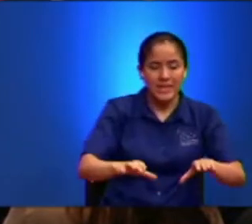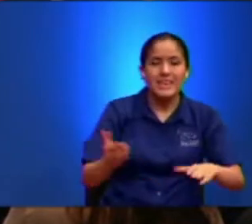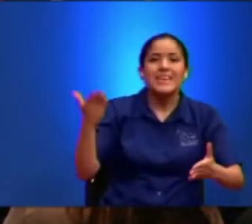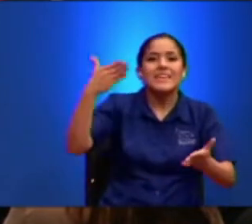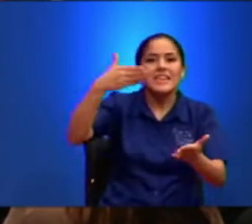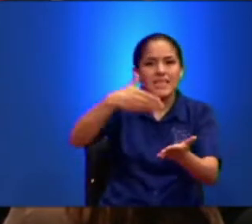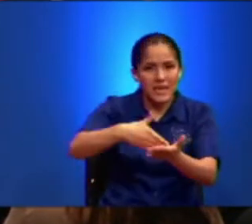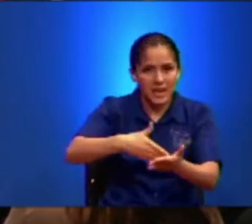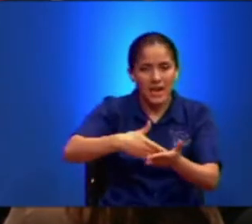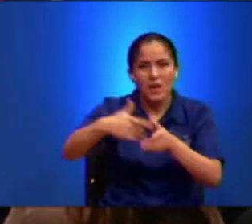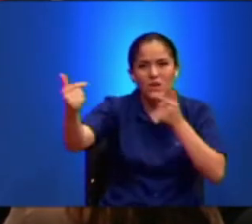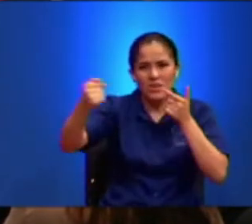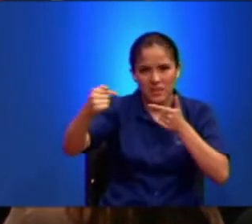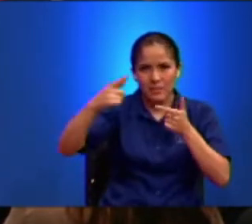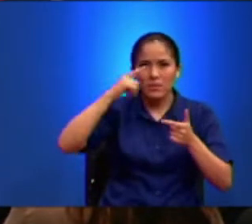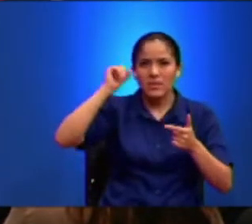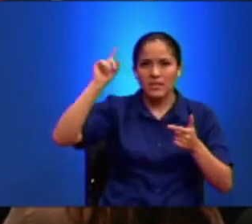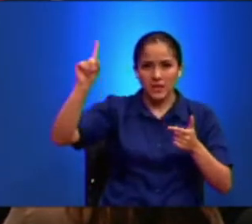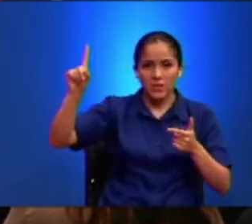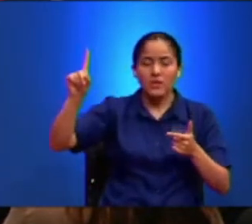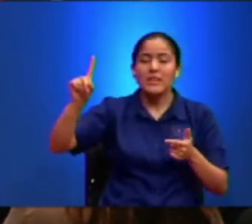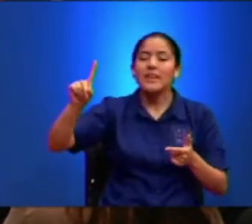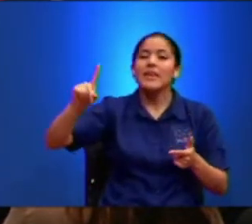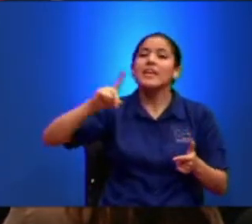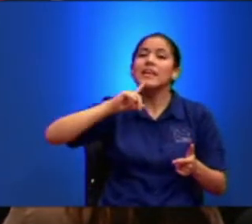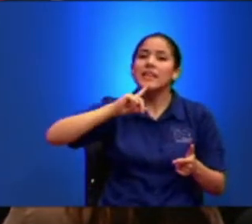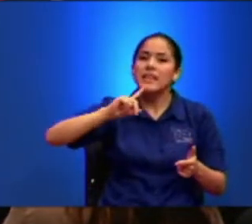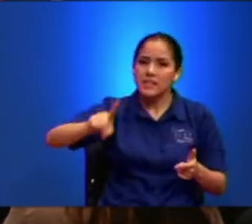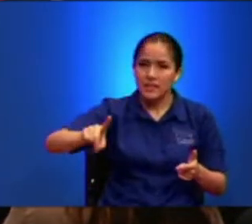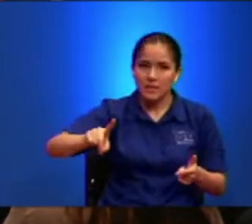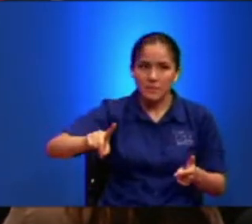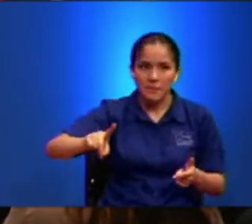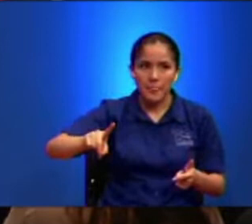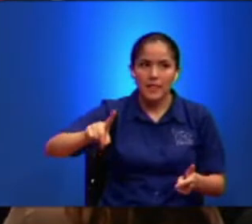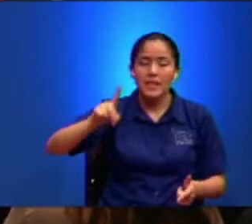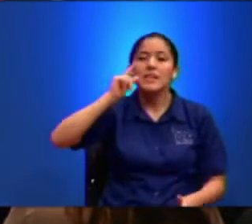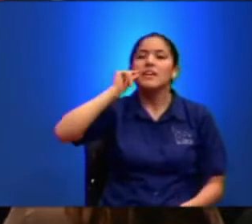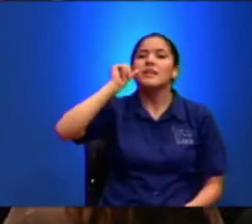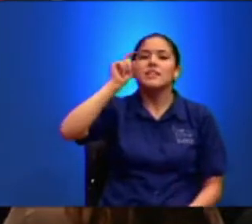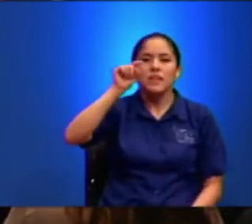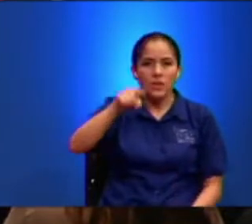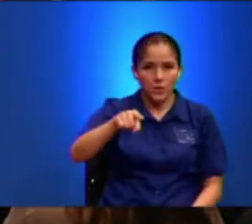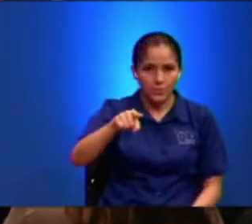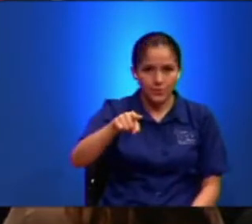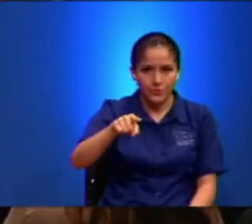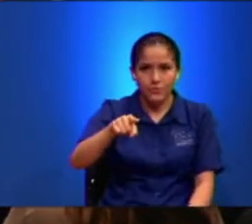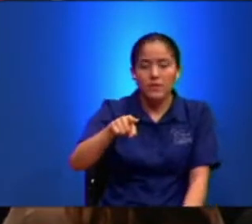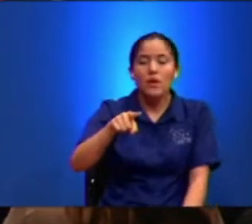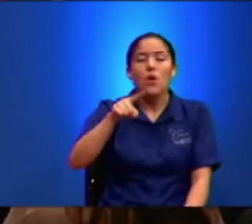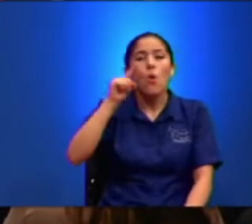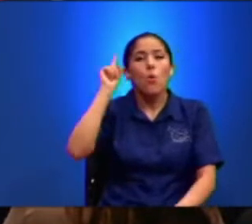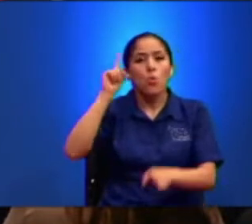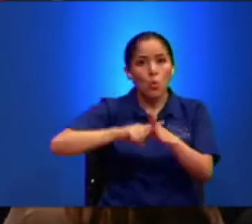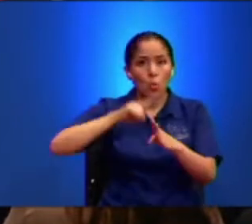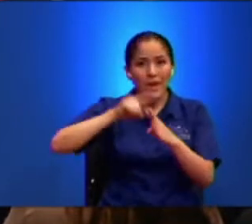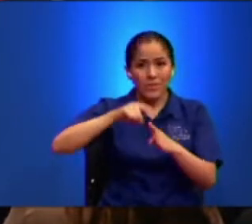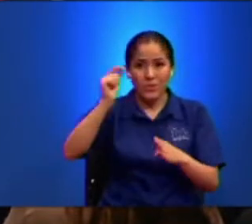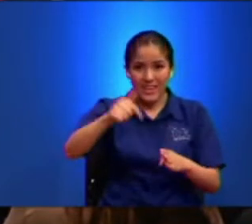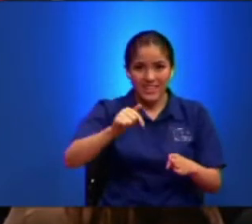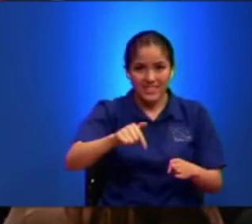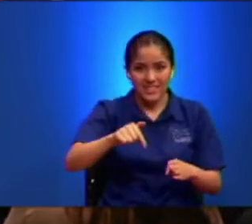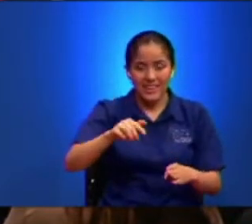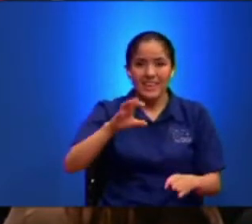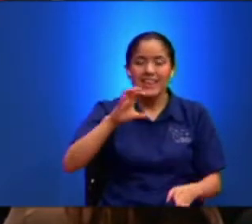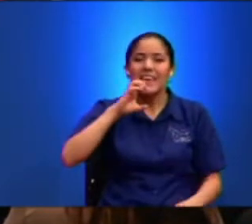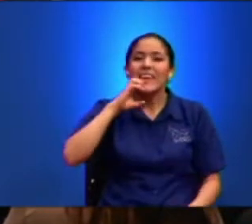Fariseos Los Enemigos Del Señor Y Le Dijeron A Pilatos Señor Cuando Este Engañador Aún